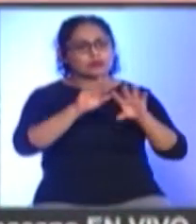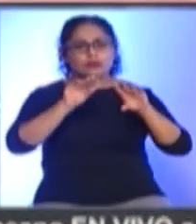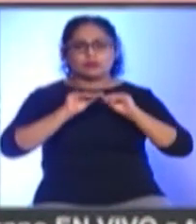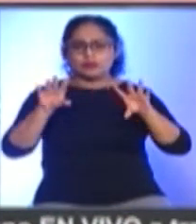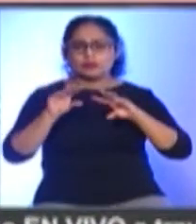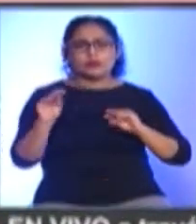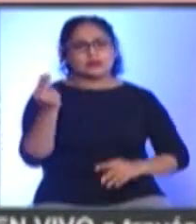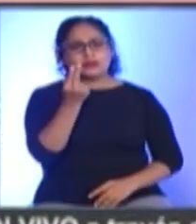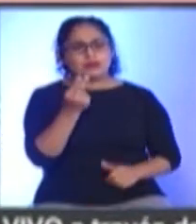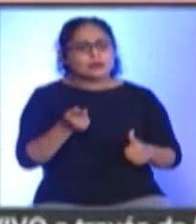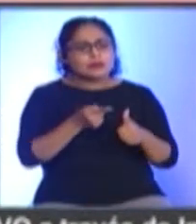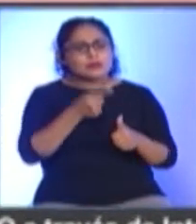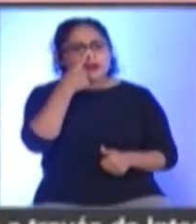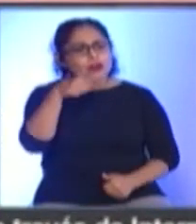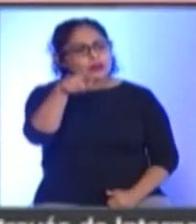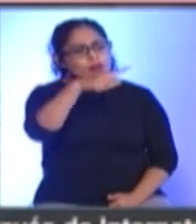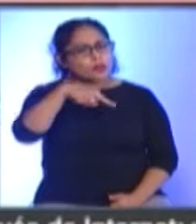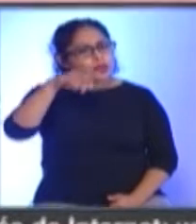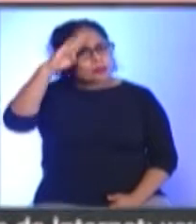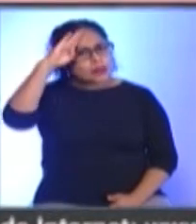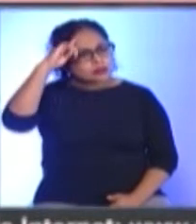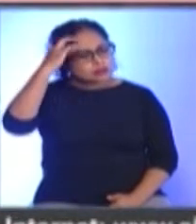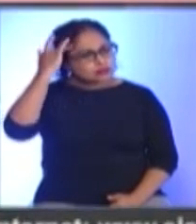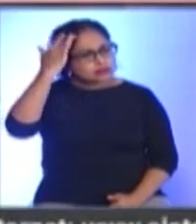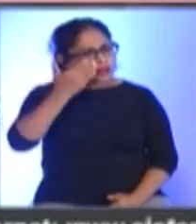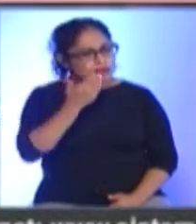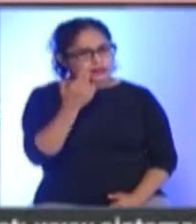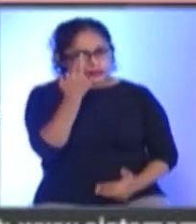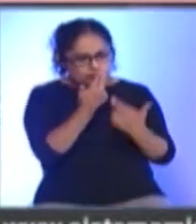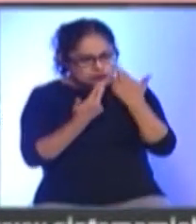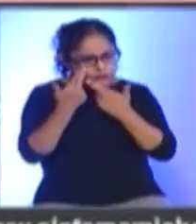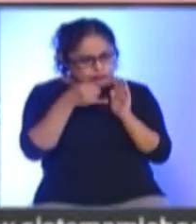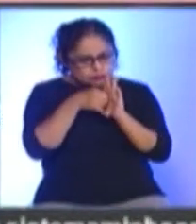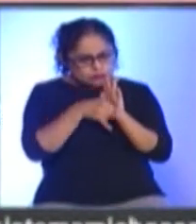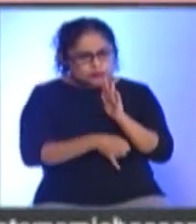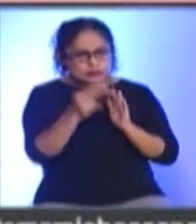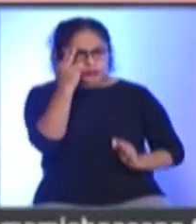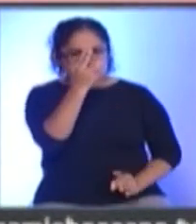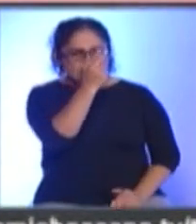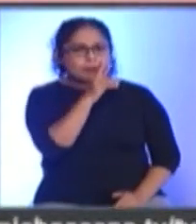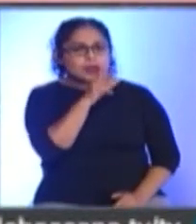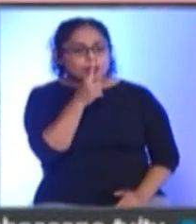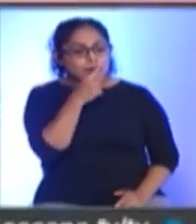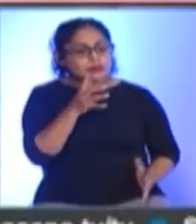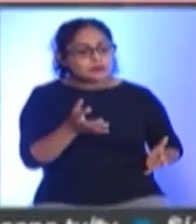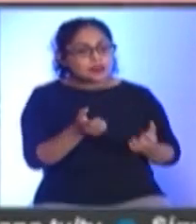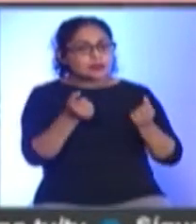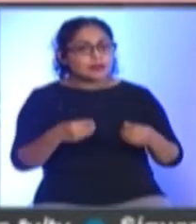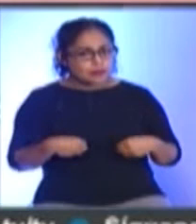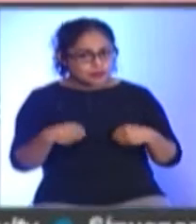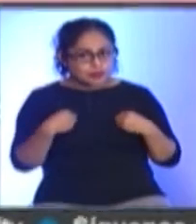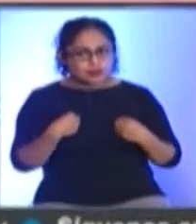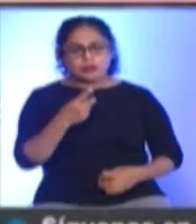crear conciencia Para que todas las mujeres se autoexploren, pues 7 de cada 10 mujeres que lo hacen pueden salvar su vida Lo que indica,